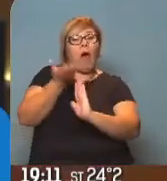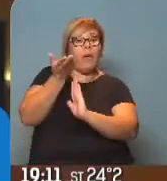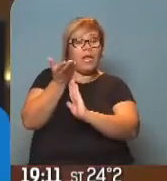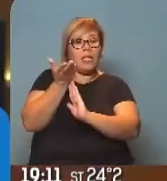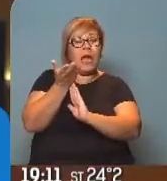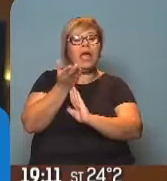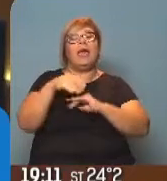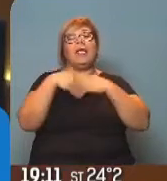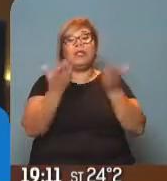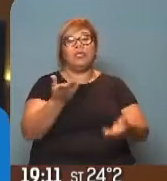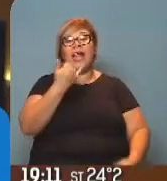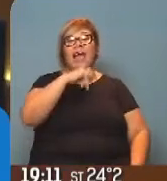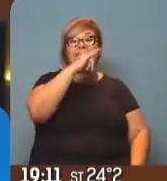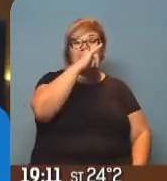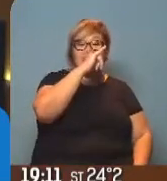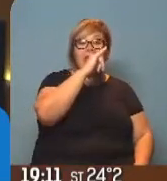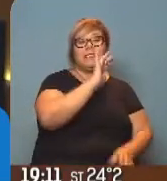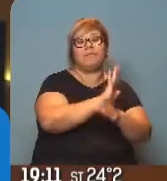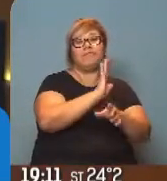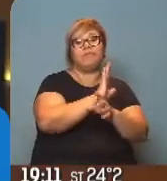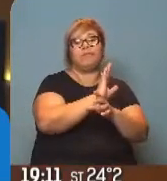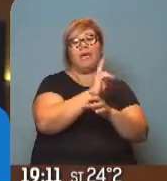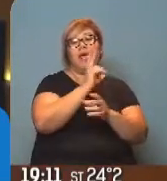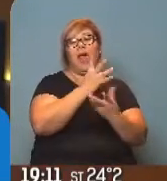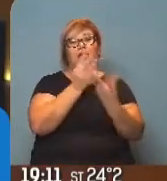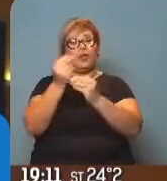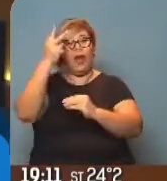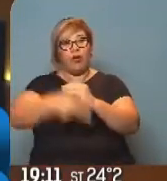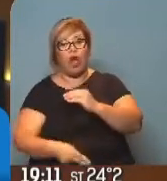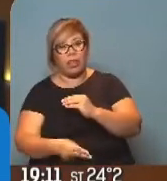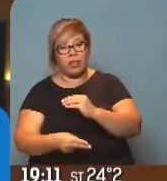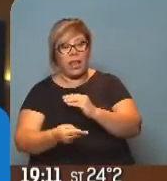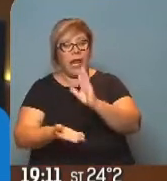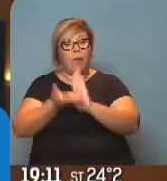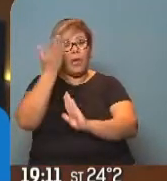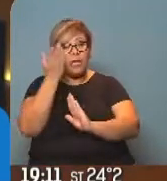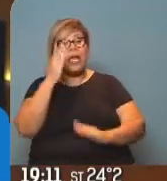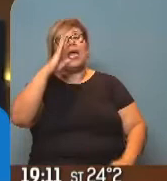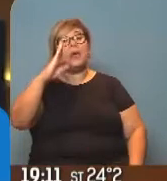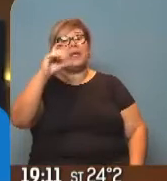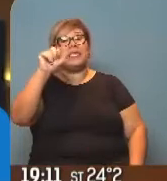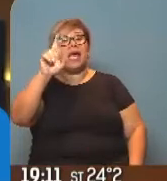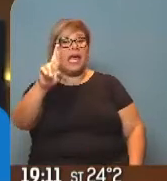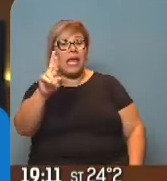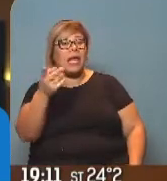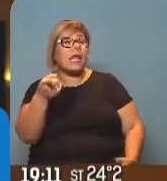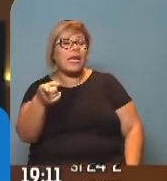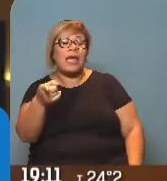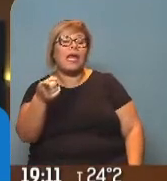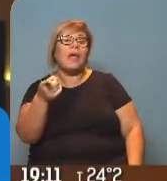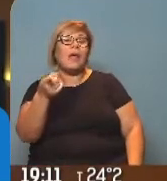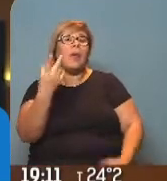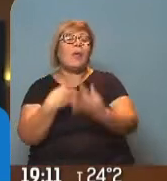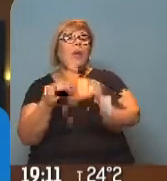dólar siga subiendo, hay que ver si el tesoro también se pone a trabajar ahí y obviamente después al Banco Central le queda una herramienta más que es seguir vendiendo dólares a futuro,